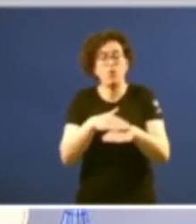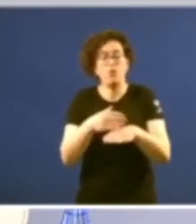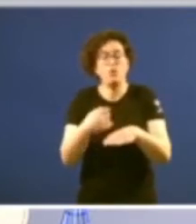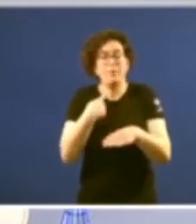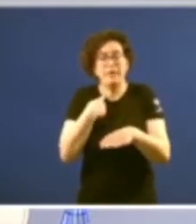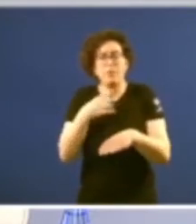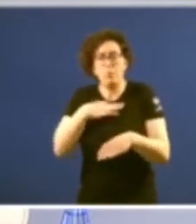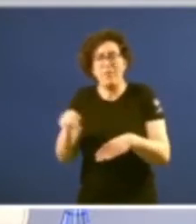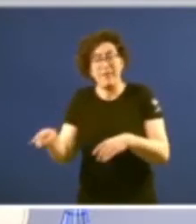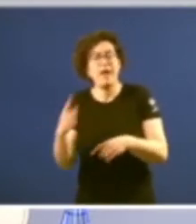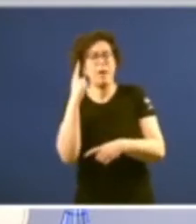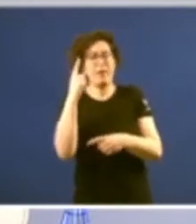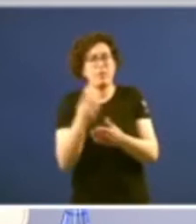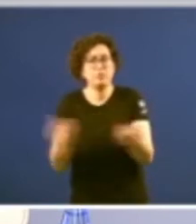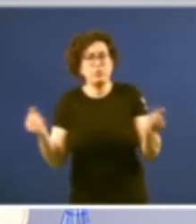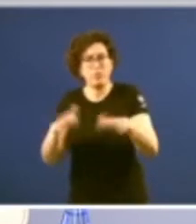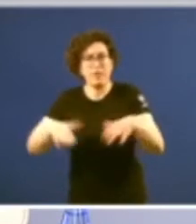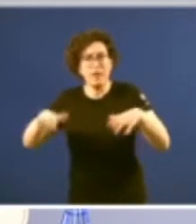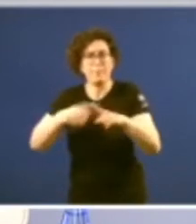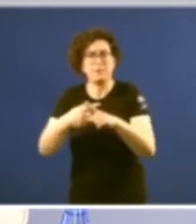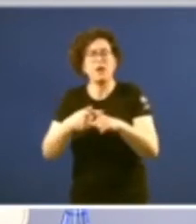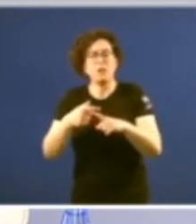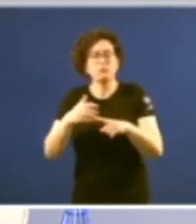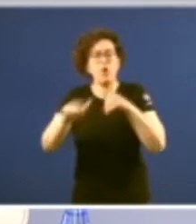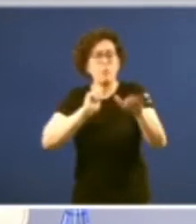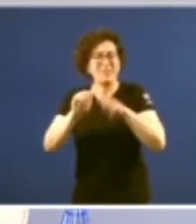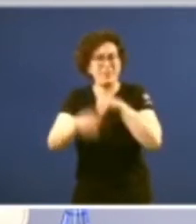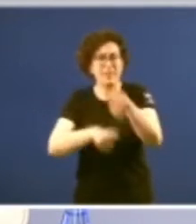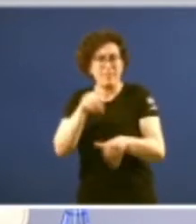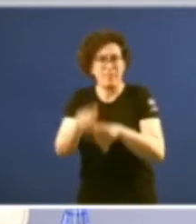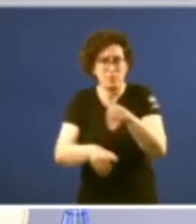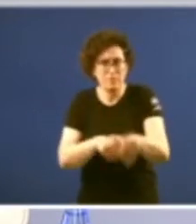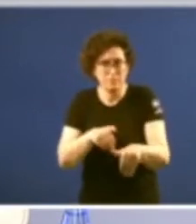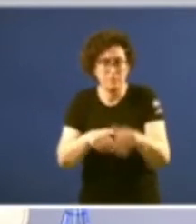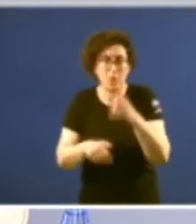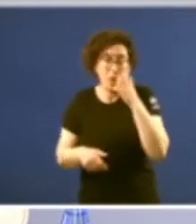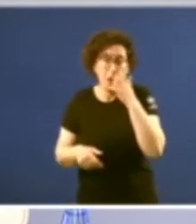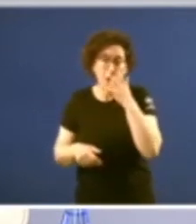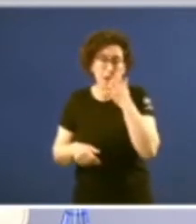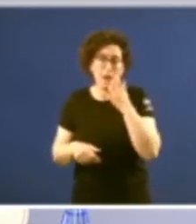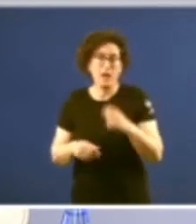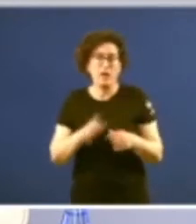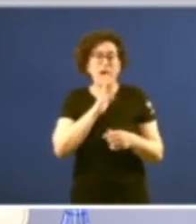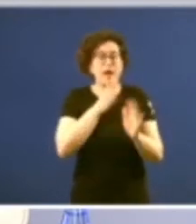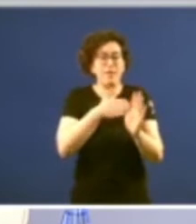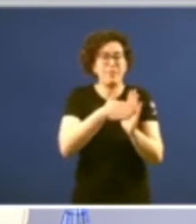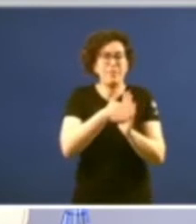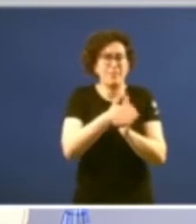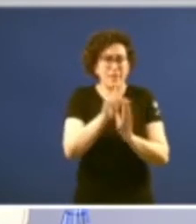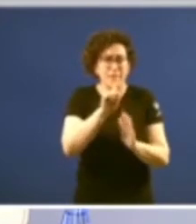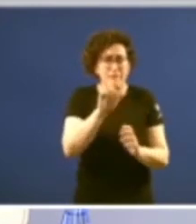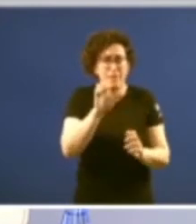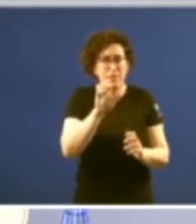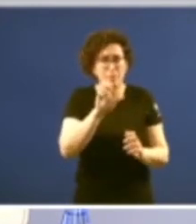coa disolución da Cámara e a convocatoria de eleccións Seguindo a descripción de Levenstein